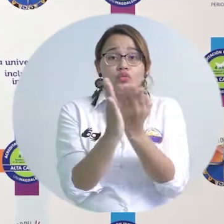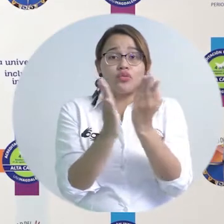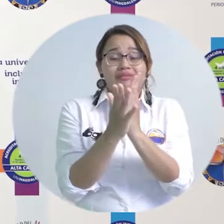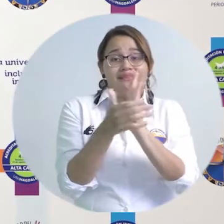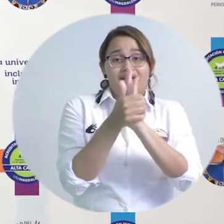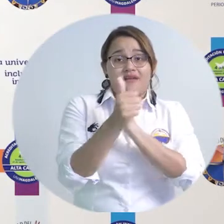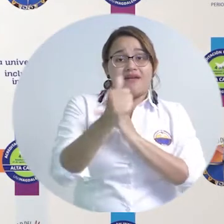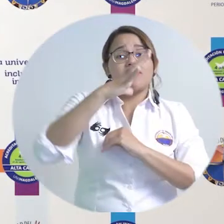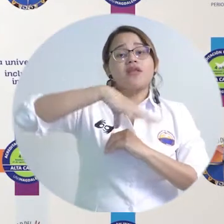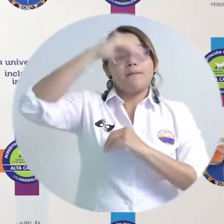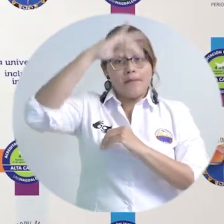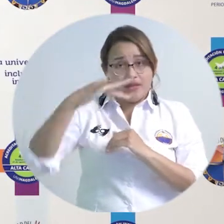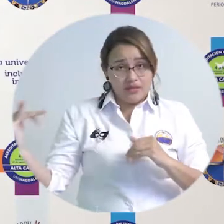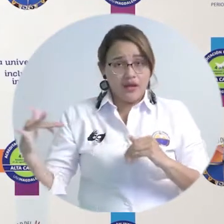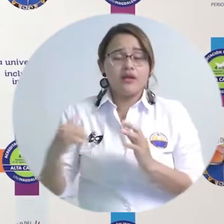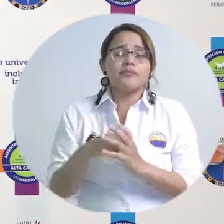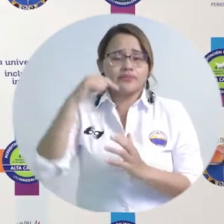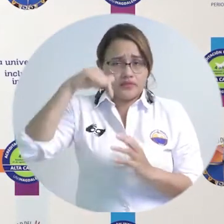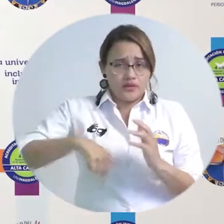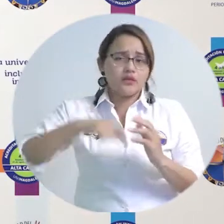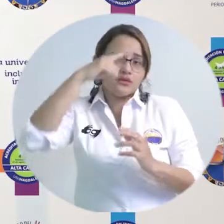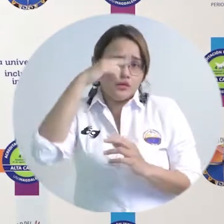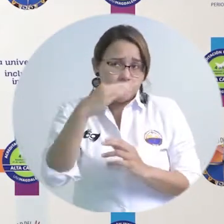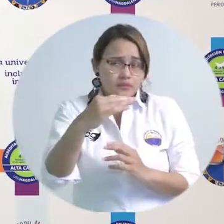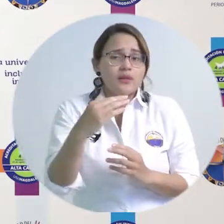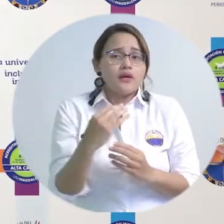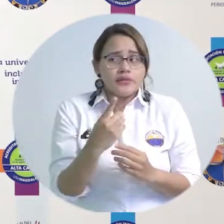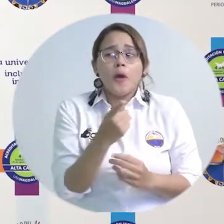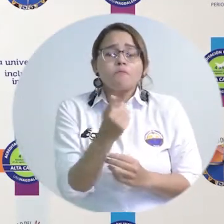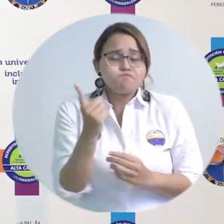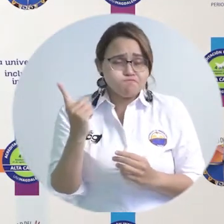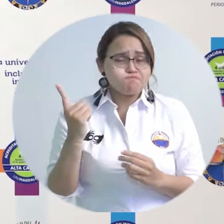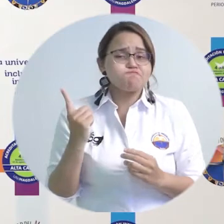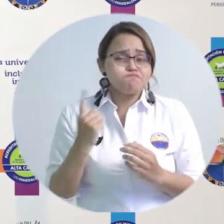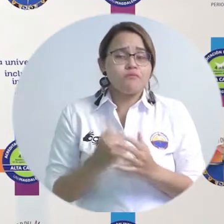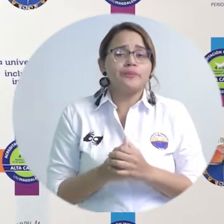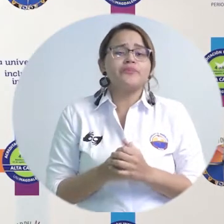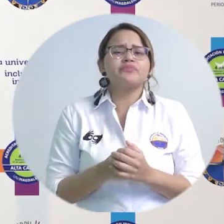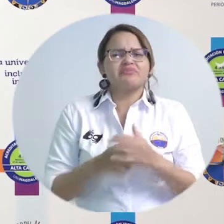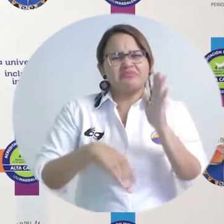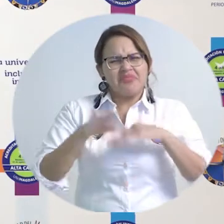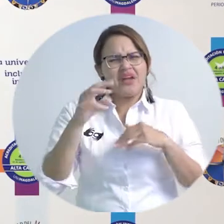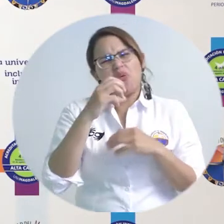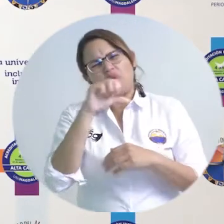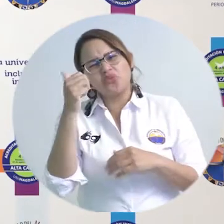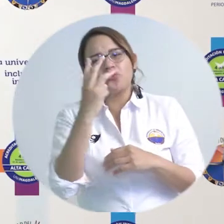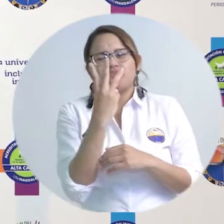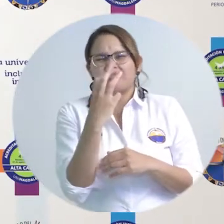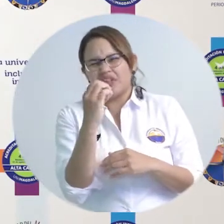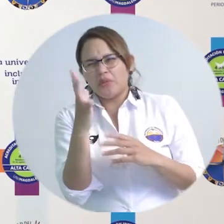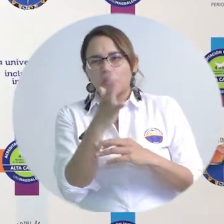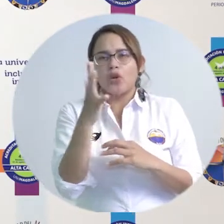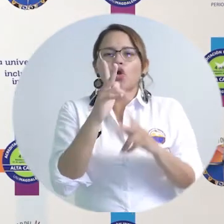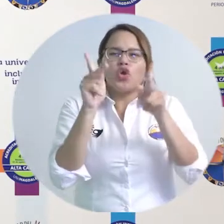y 152 estudiantes con diferentes vulnerabilidades que pertenecen a diferentes colectivos, artistas, deportistas,